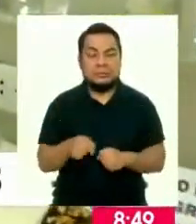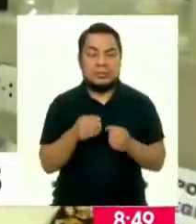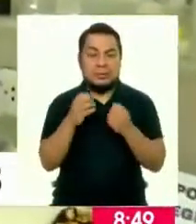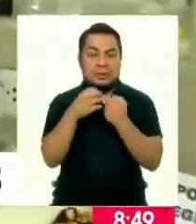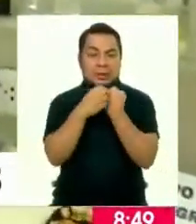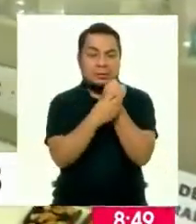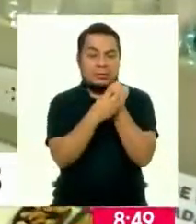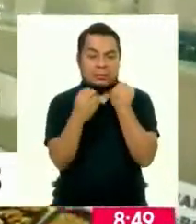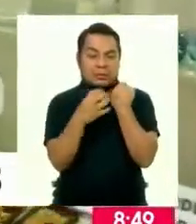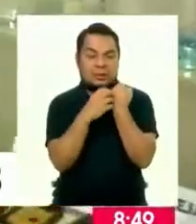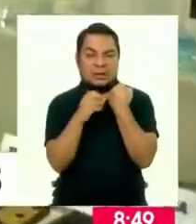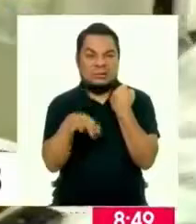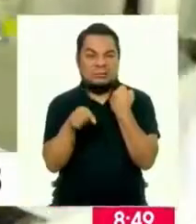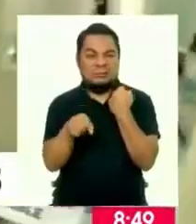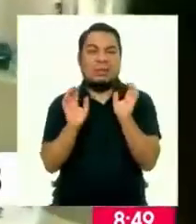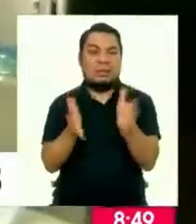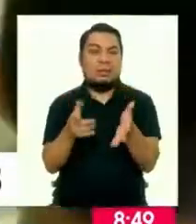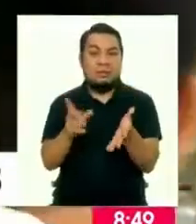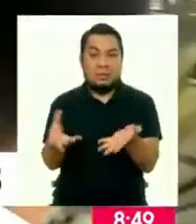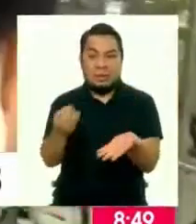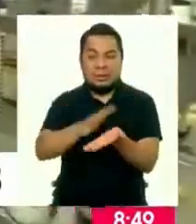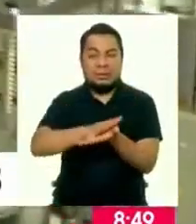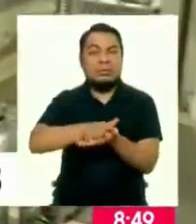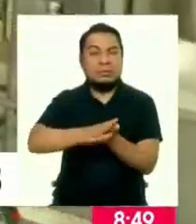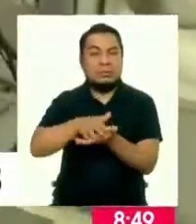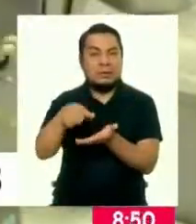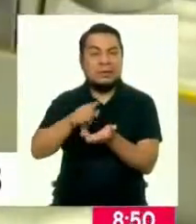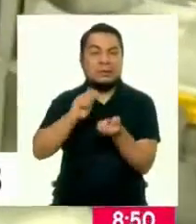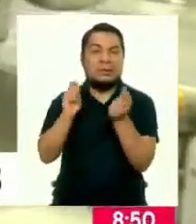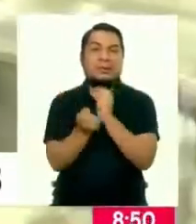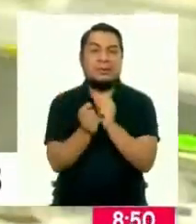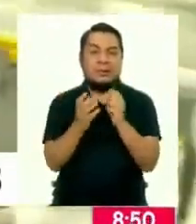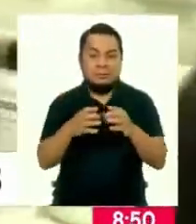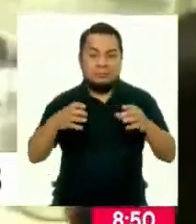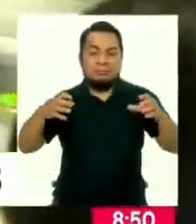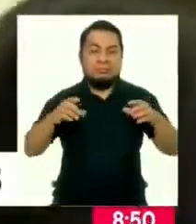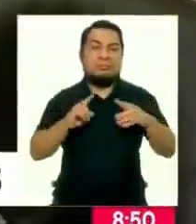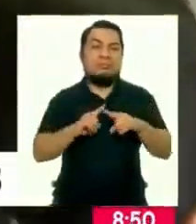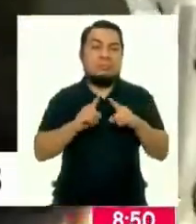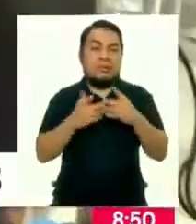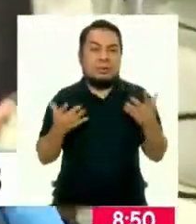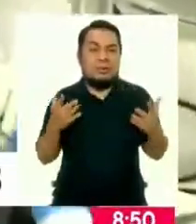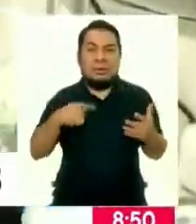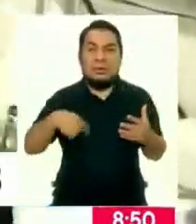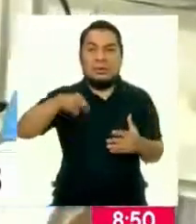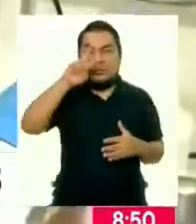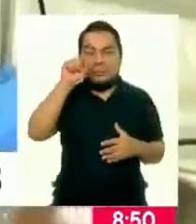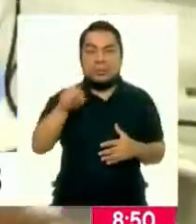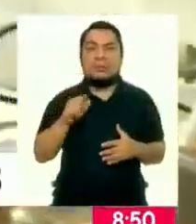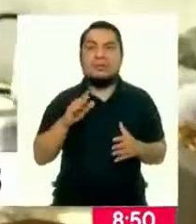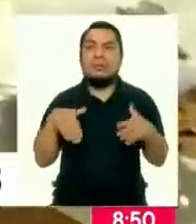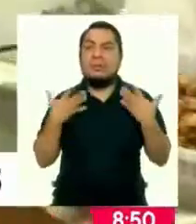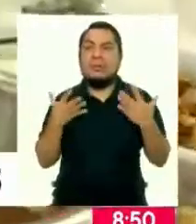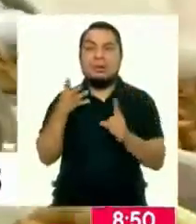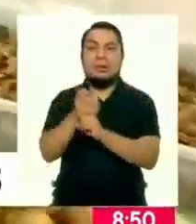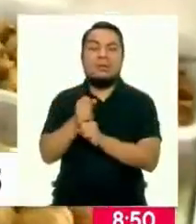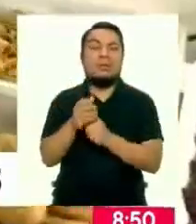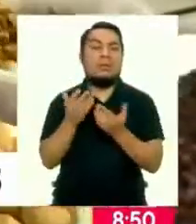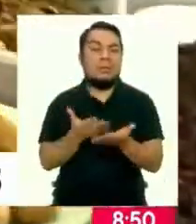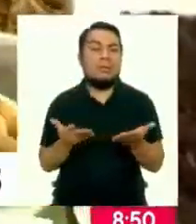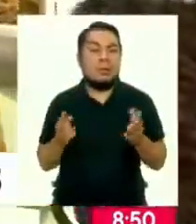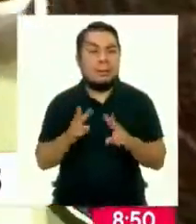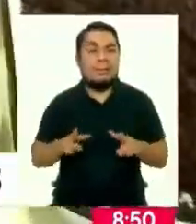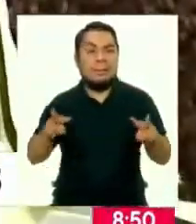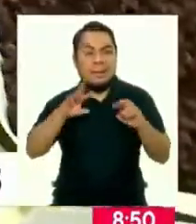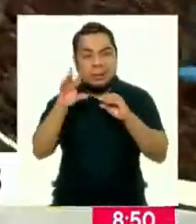cáscaras, estos residuos que a diario y anualmente se están generando en las diversas zonas productivas del país para poder obtener un producto con